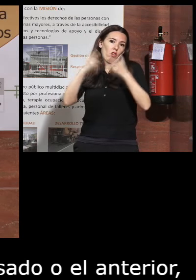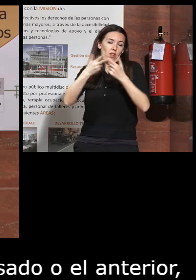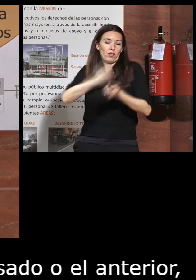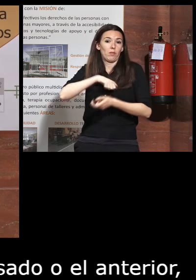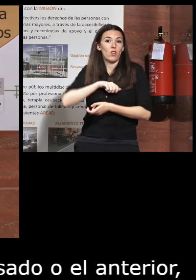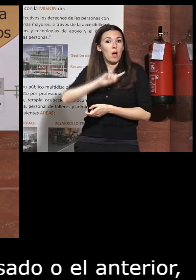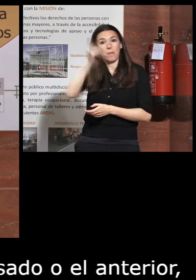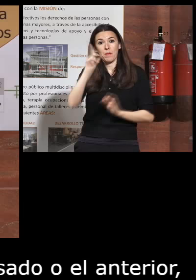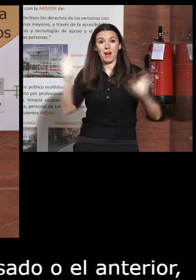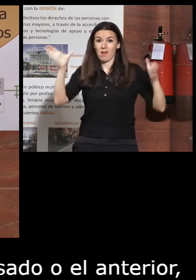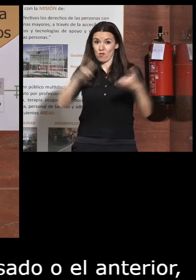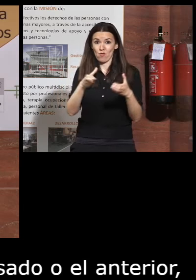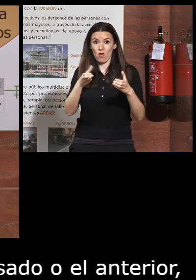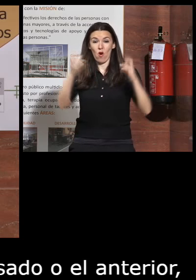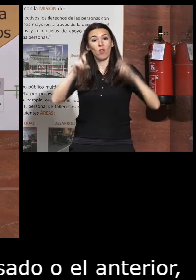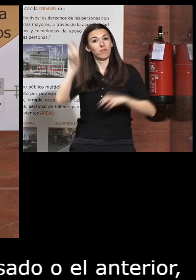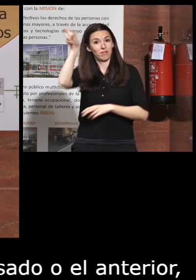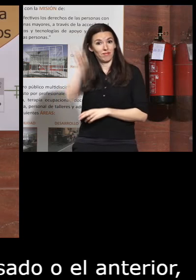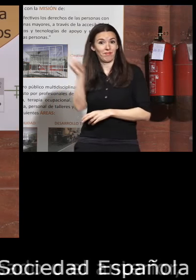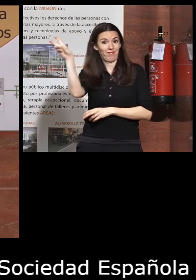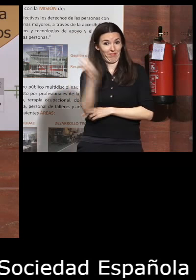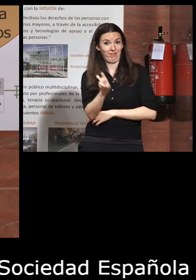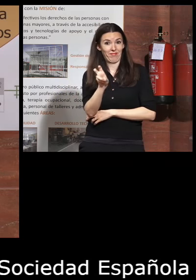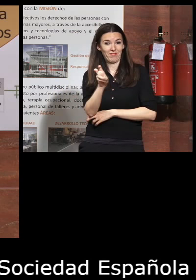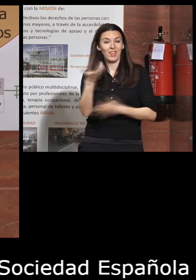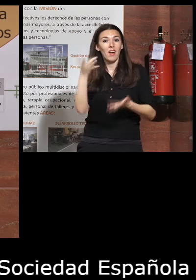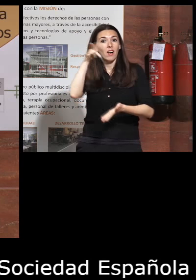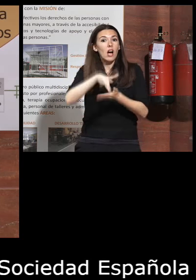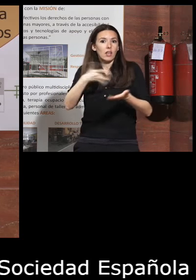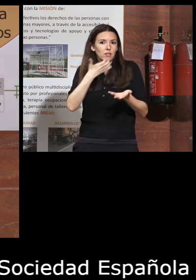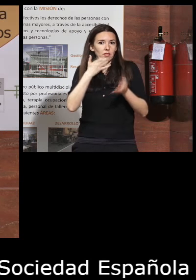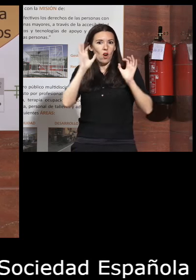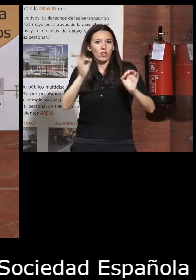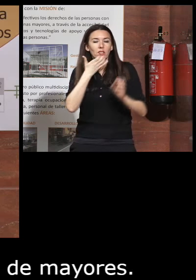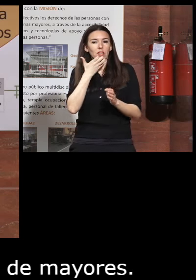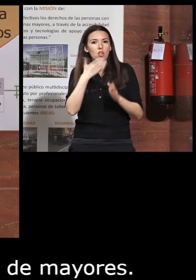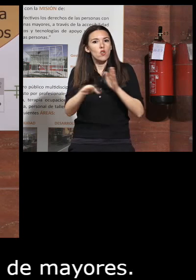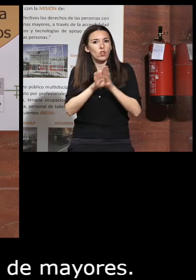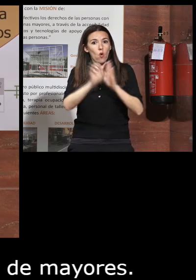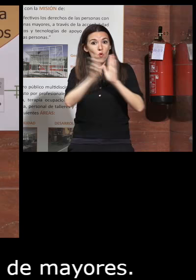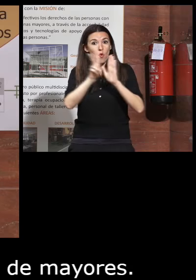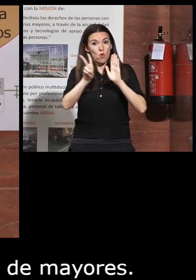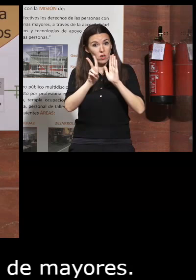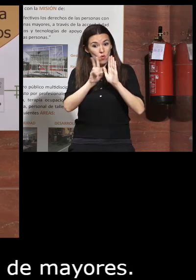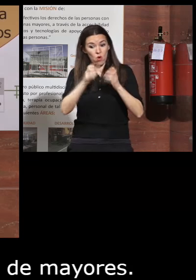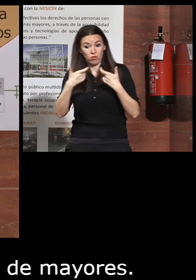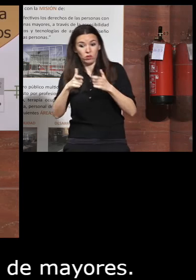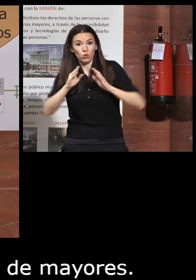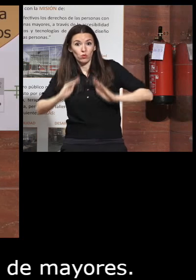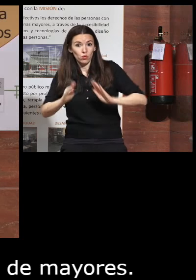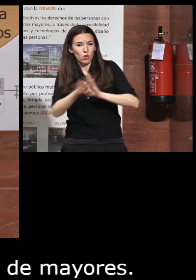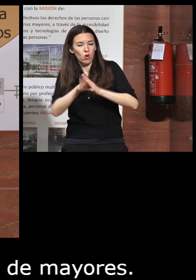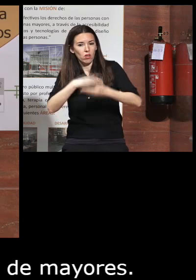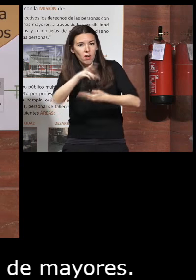la primera reunión correspondiente pues vino Sacramento con lo cual claro si siguiera leyendo la segunda parte de su currículum pues también hay